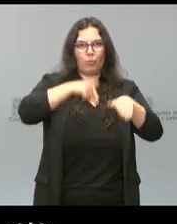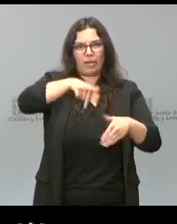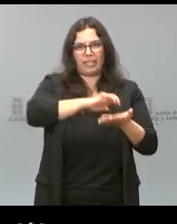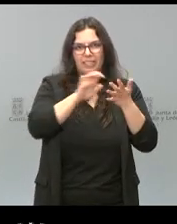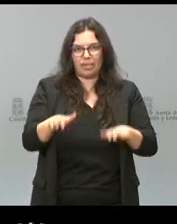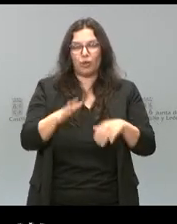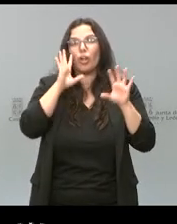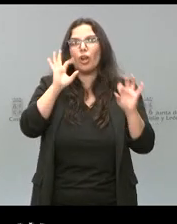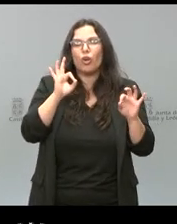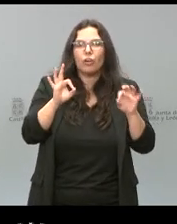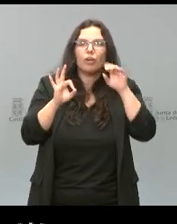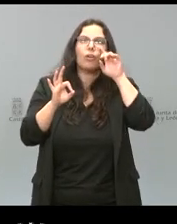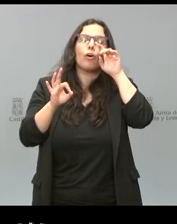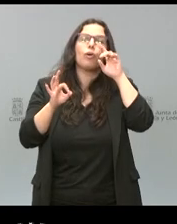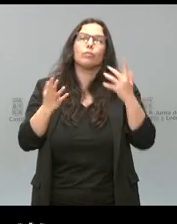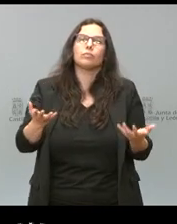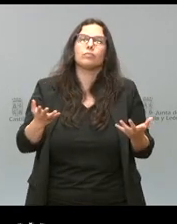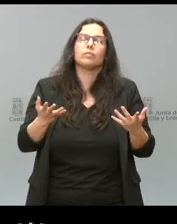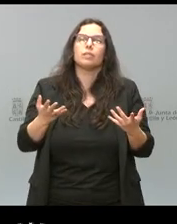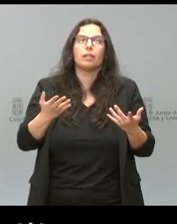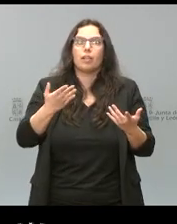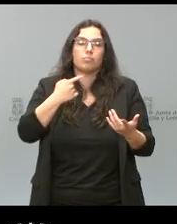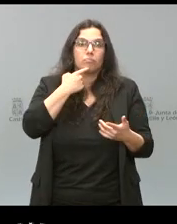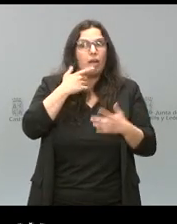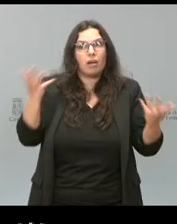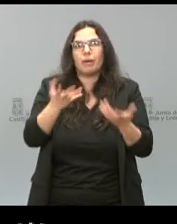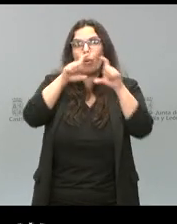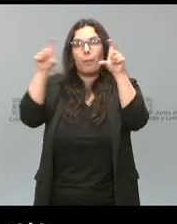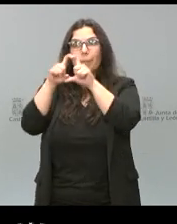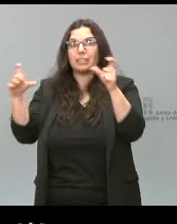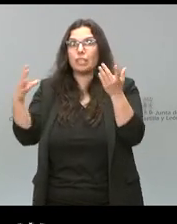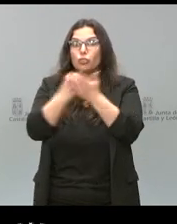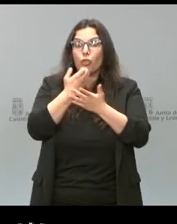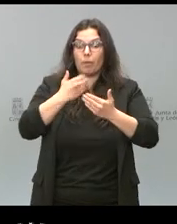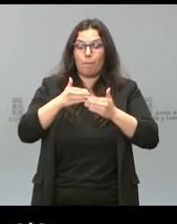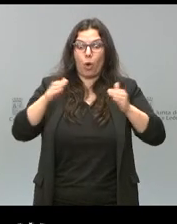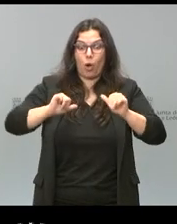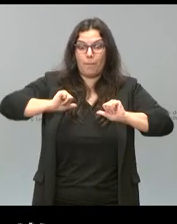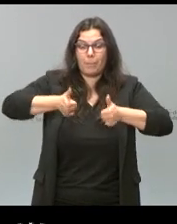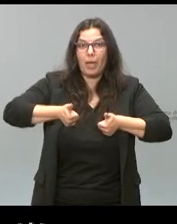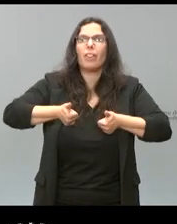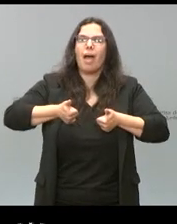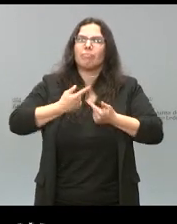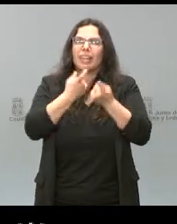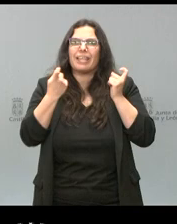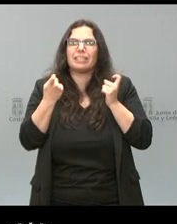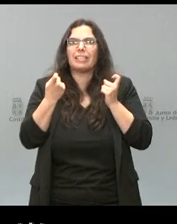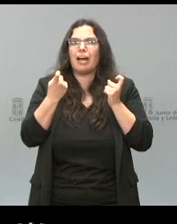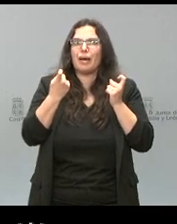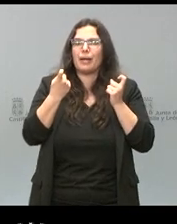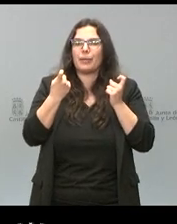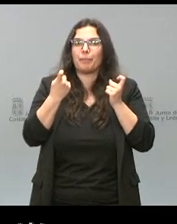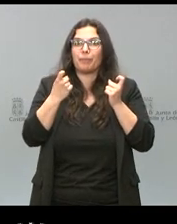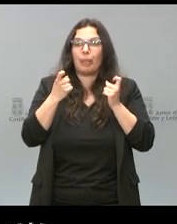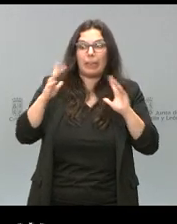Y, por supuesto, recomendaríamos a todas las empresas como nosotros, start-up, que dan estos primeros pasos y que necesitan tener ese